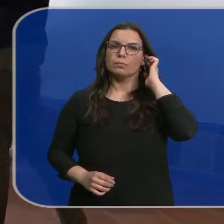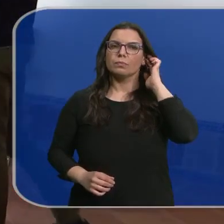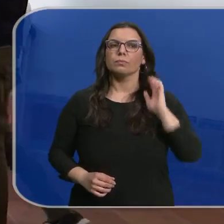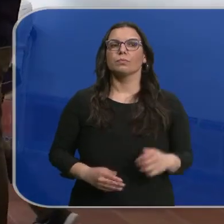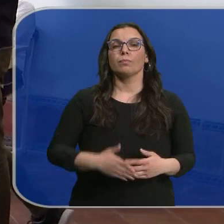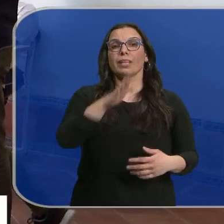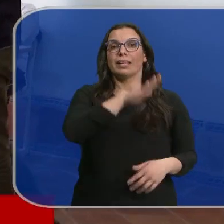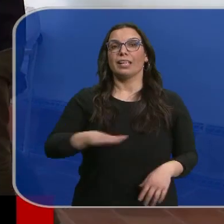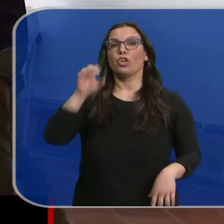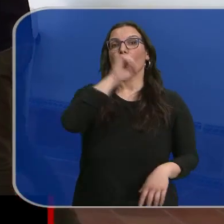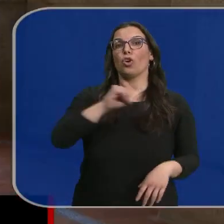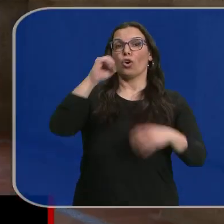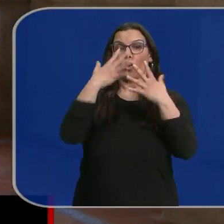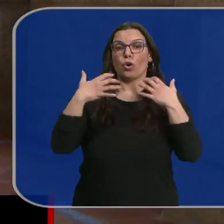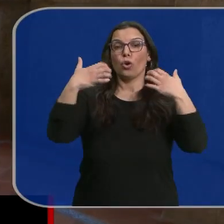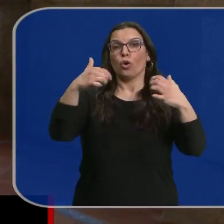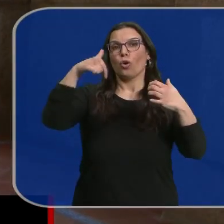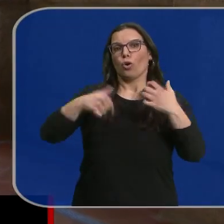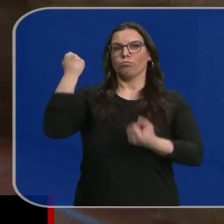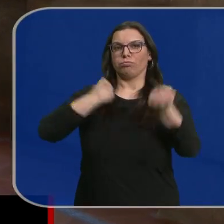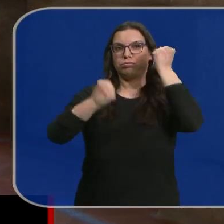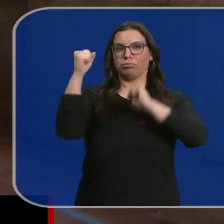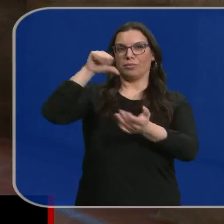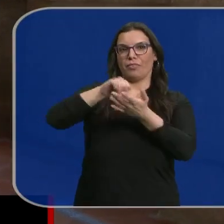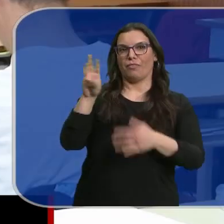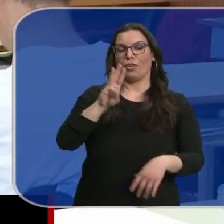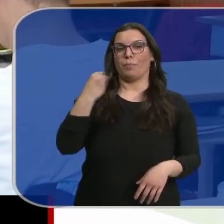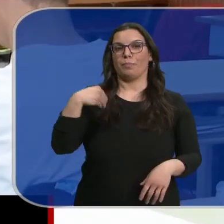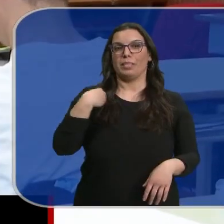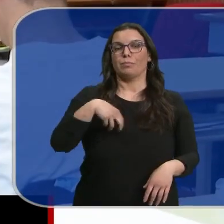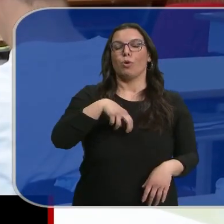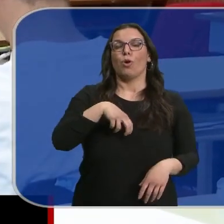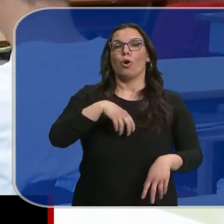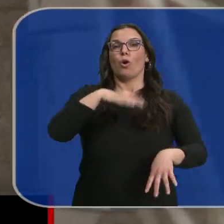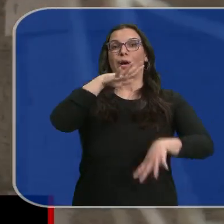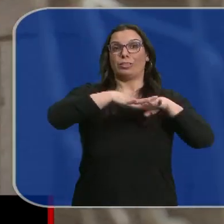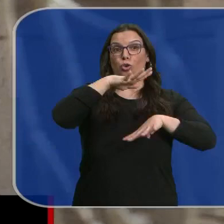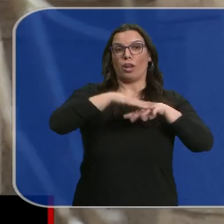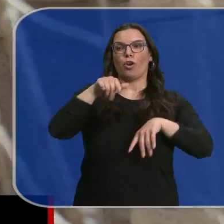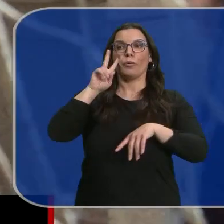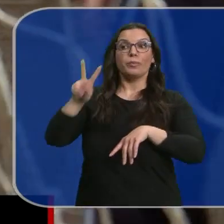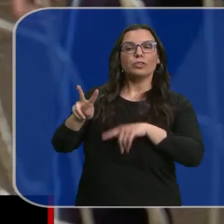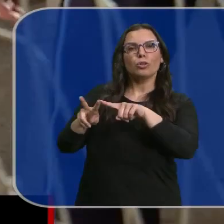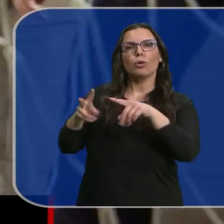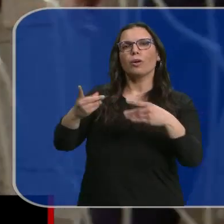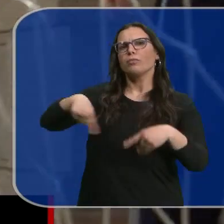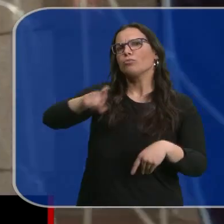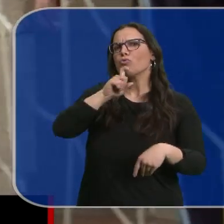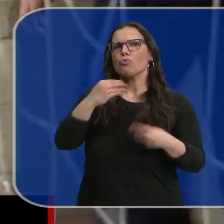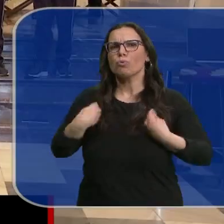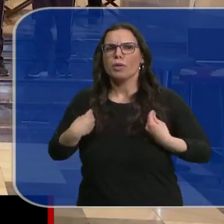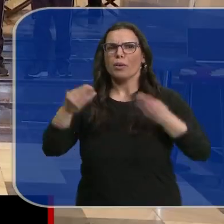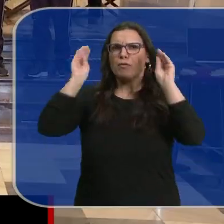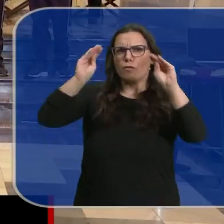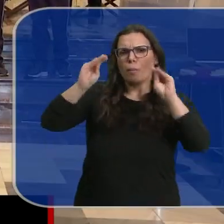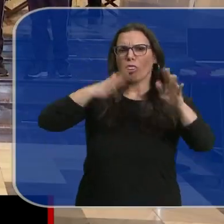Los niños del coro del escorial actúan esta noche en Valladolid. Nos han recibido en el monasterio de San Lorenzo para enseñarnos cómo viven y cómo se forman